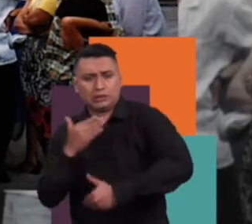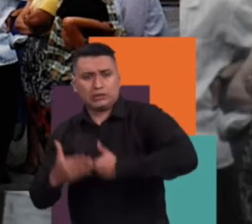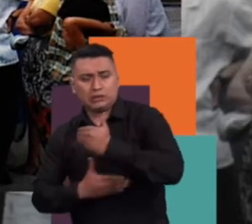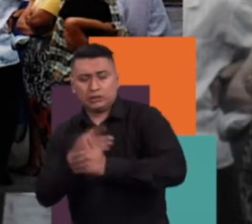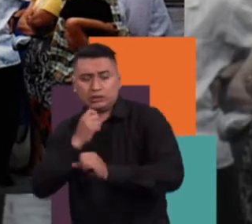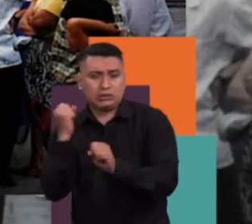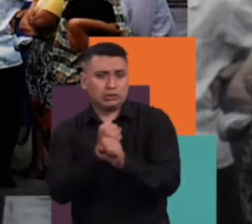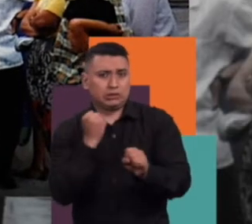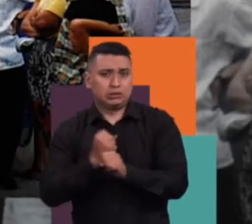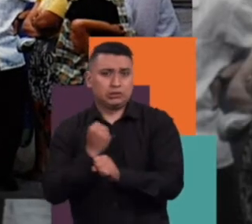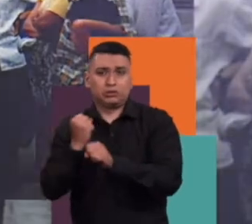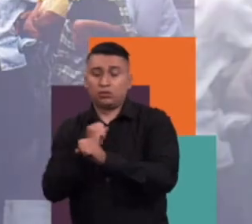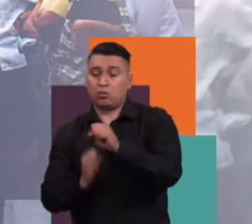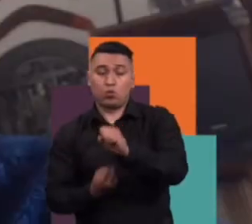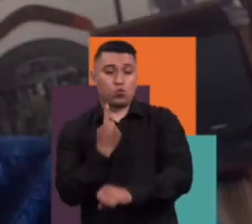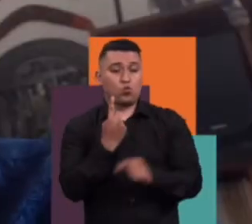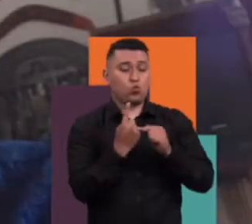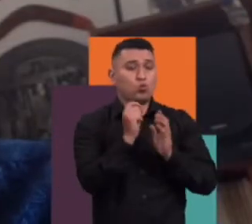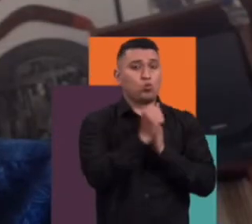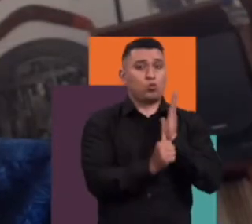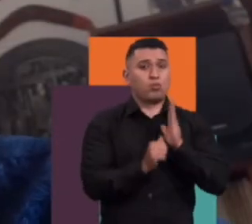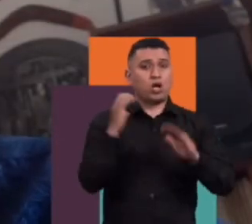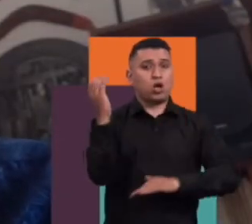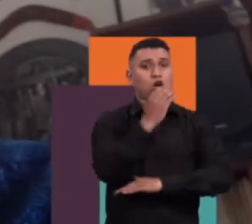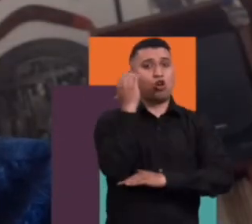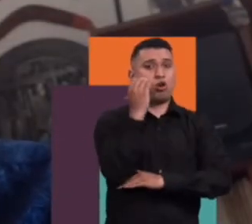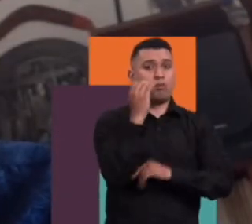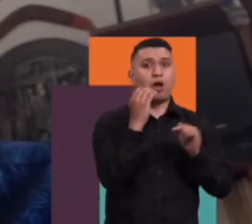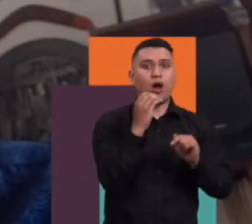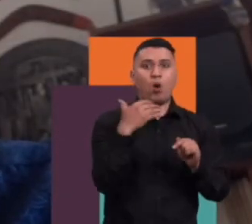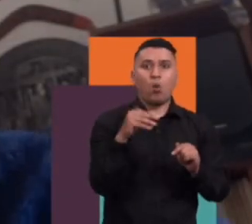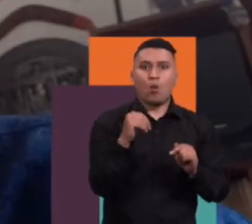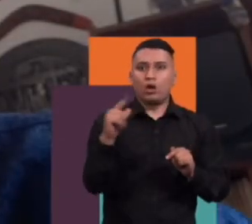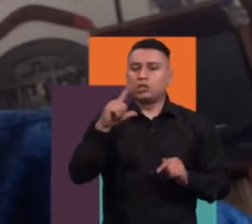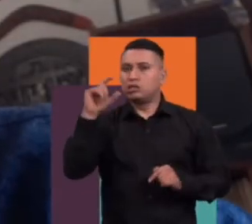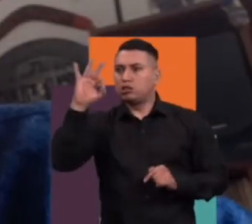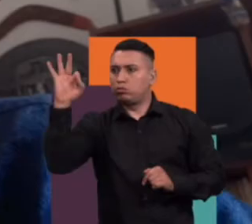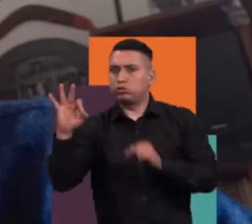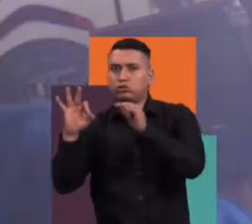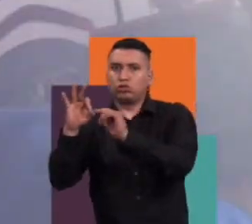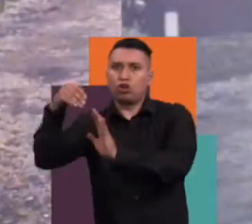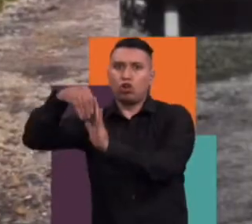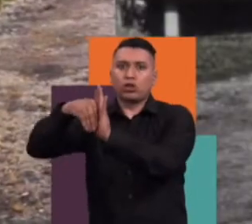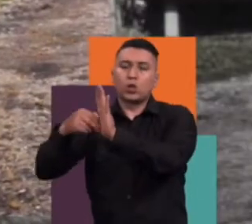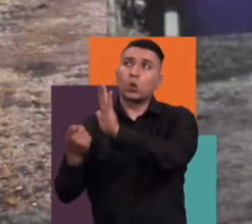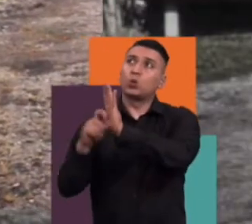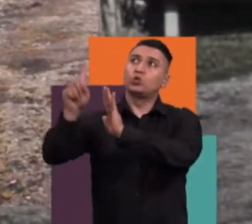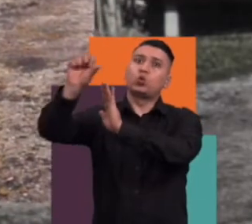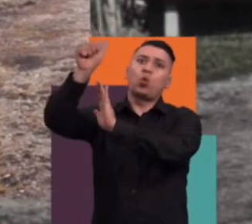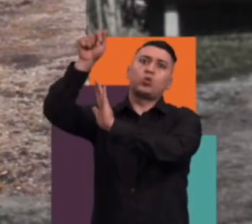desarrollo de este espacio, que era el único programa colombiano que se desarrollaba 100% con un contenido en el exterior.